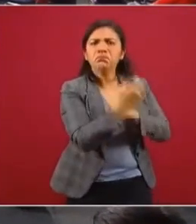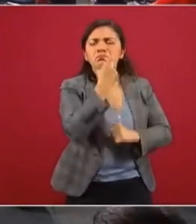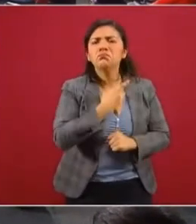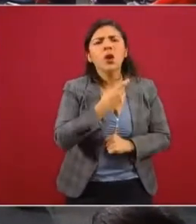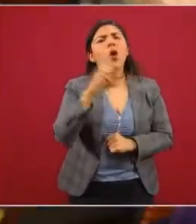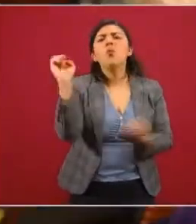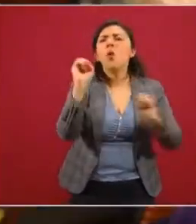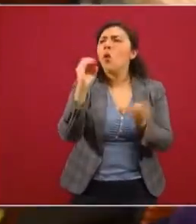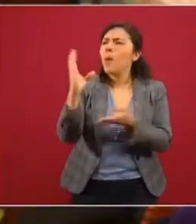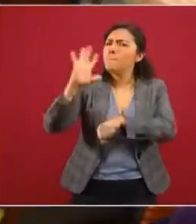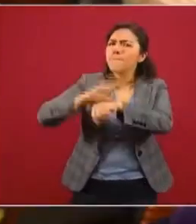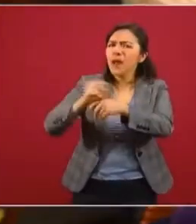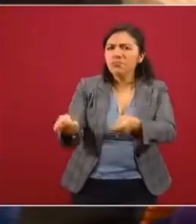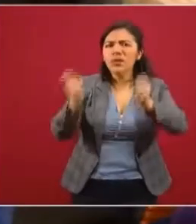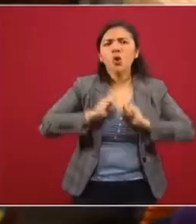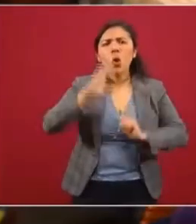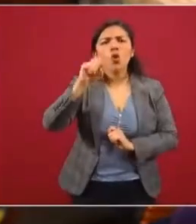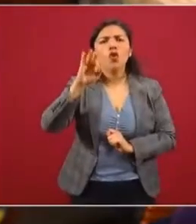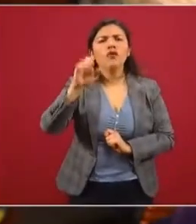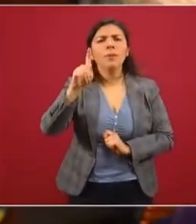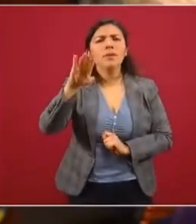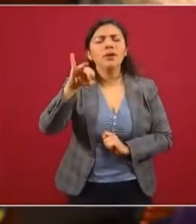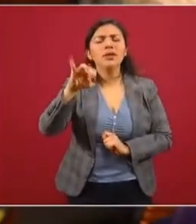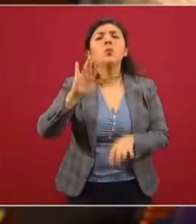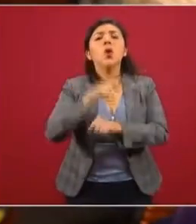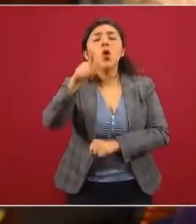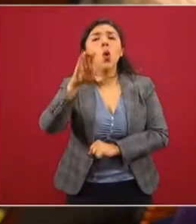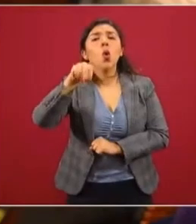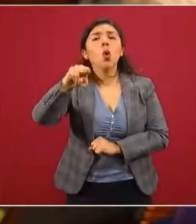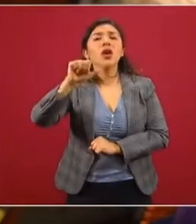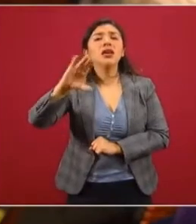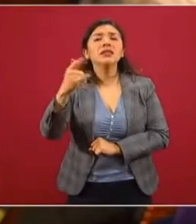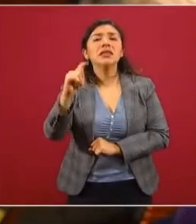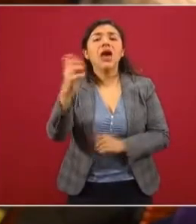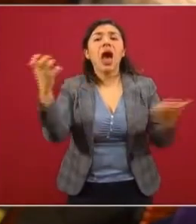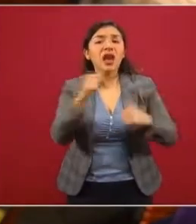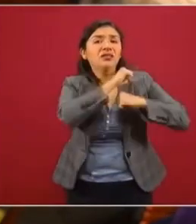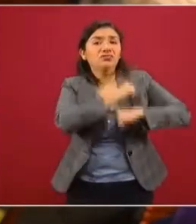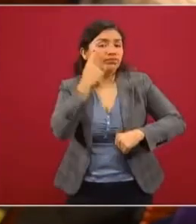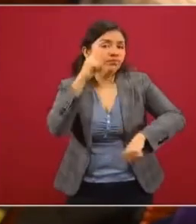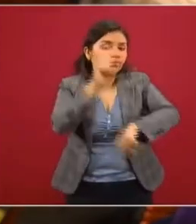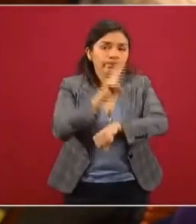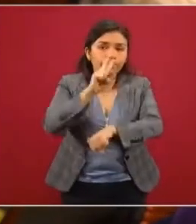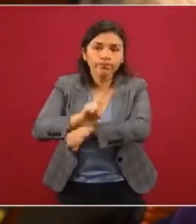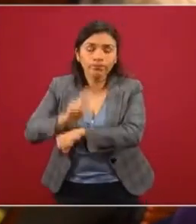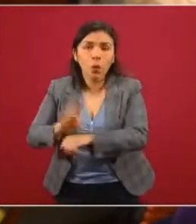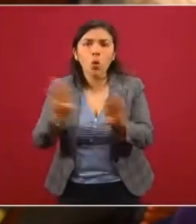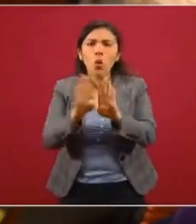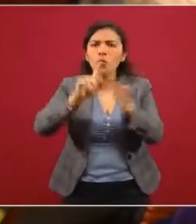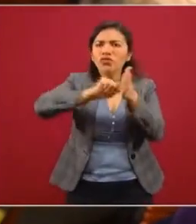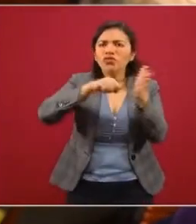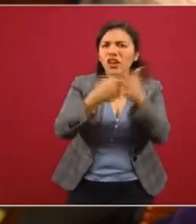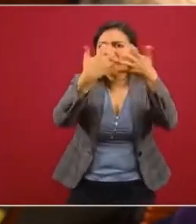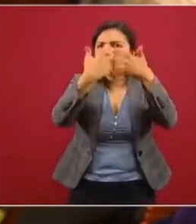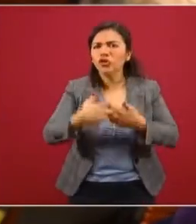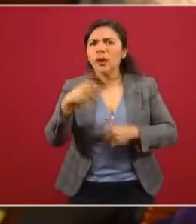COFEPRIS, porque Conacyt es el encargado de supervisar estos ventiladores técnicamente. Yo quisiera